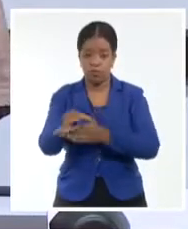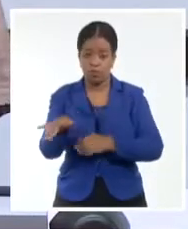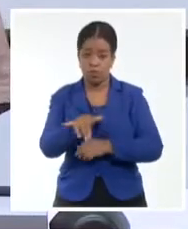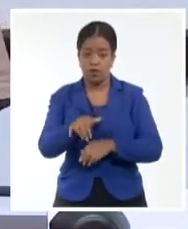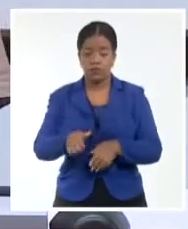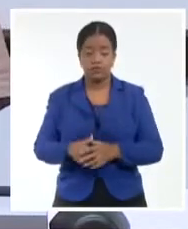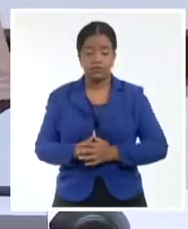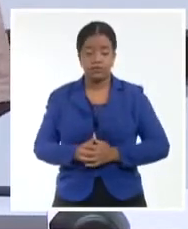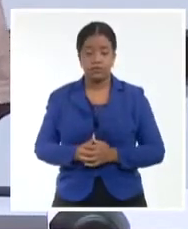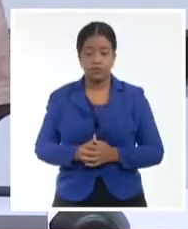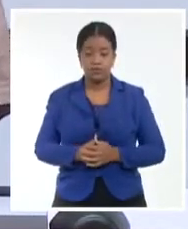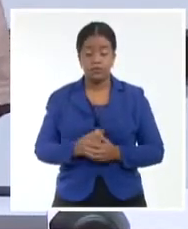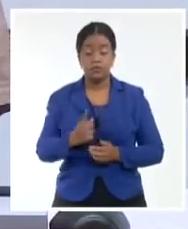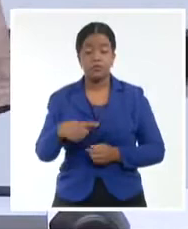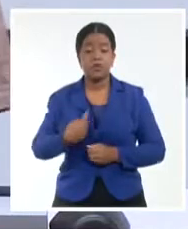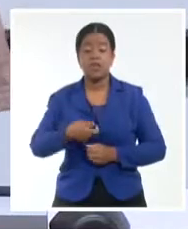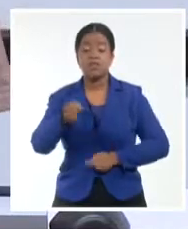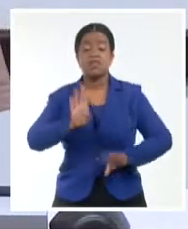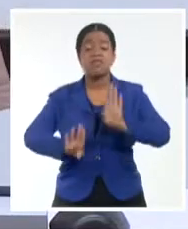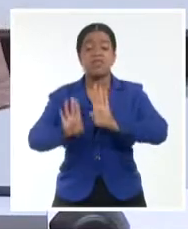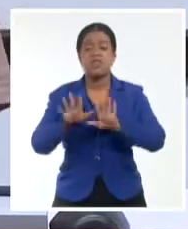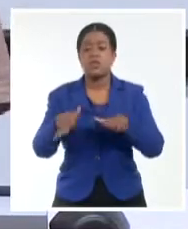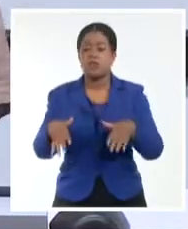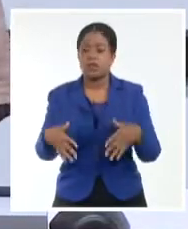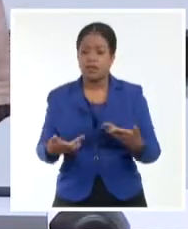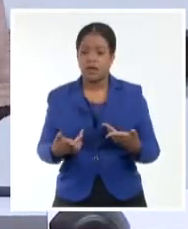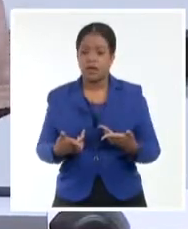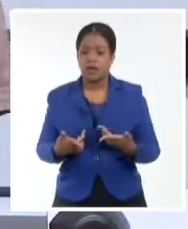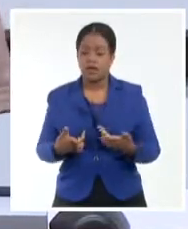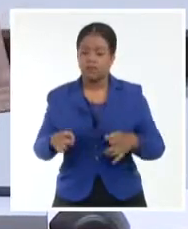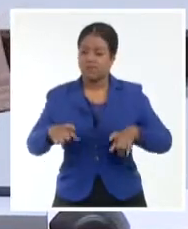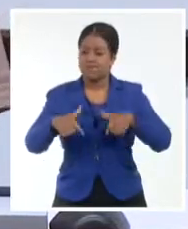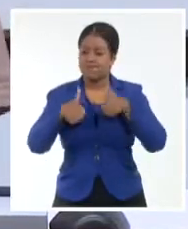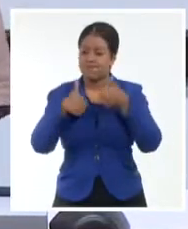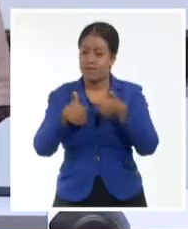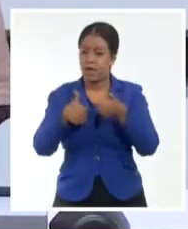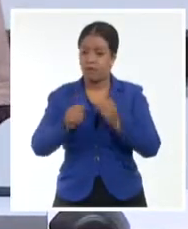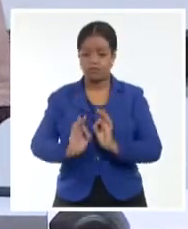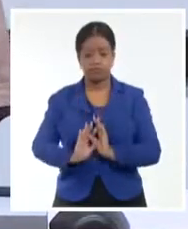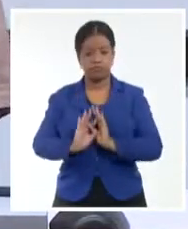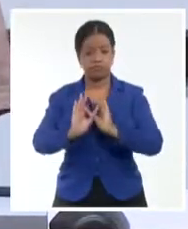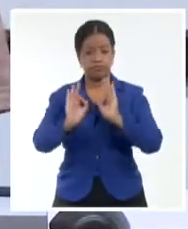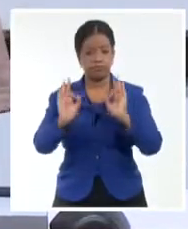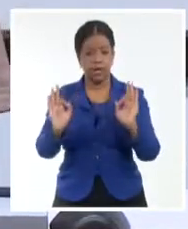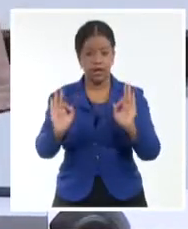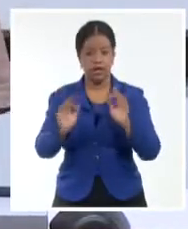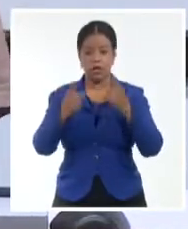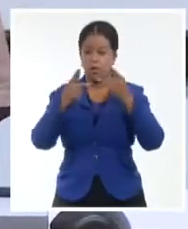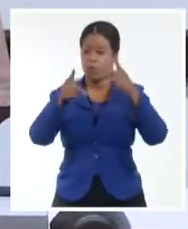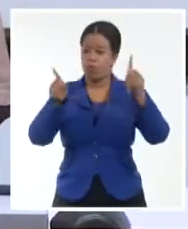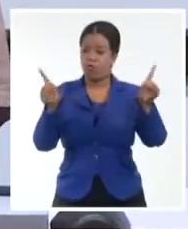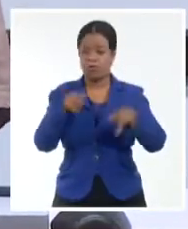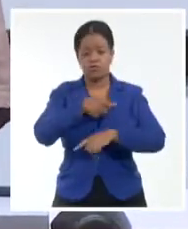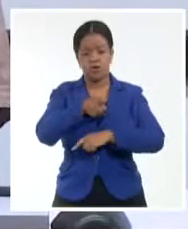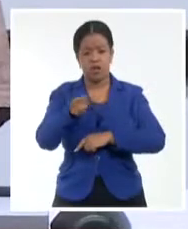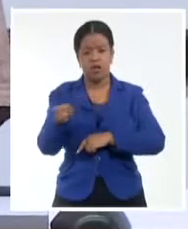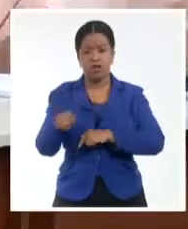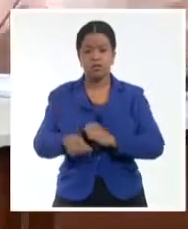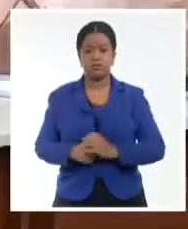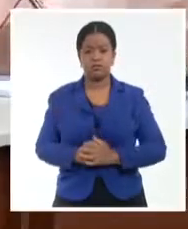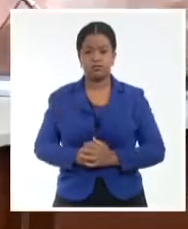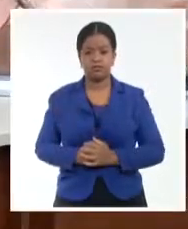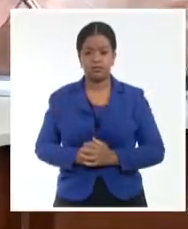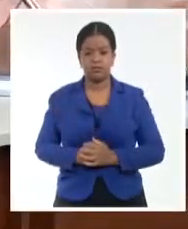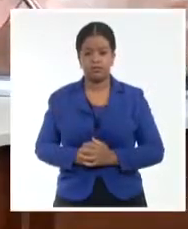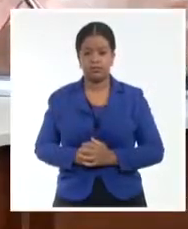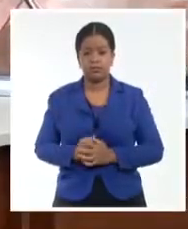Y estamos defendiendo entonces la eficiencia, la calidad, la profesionalidad y